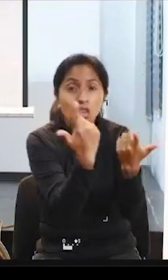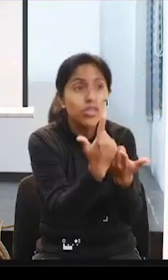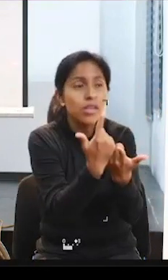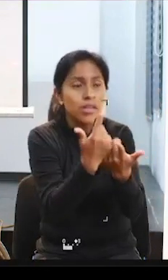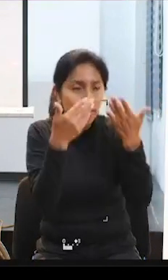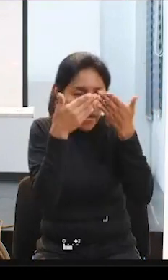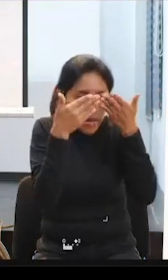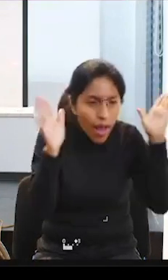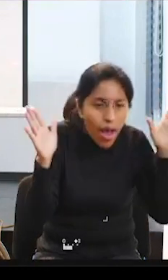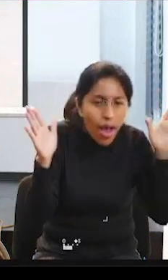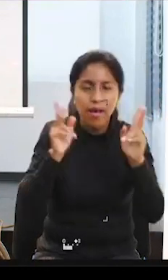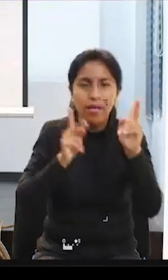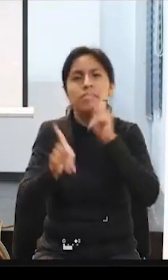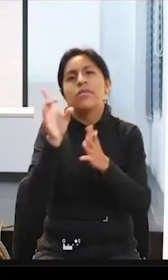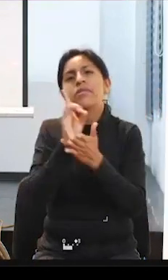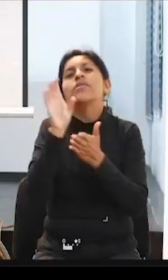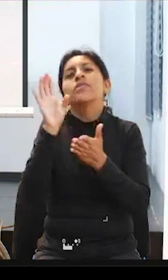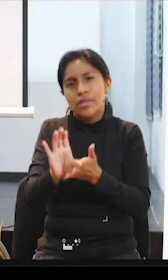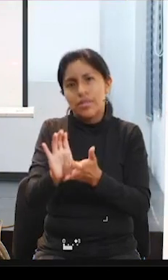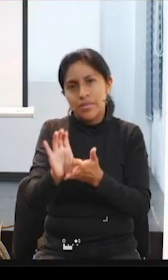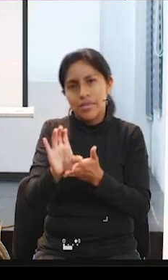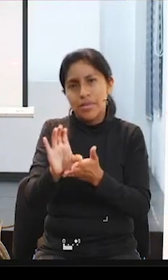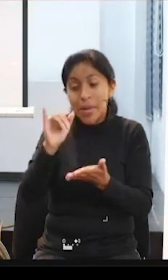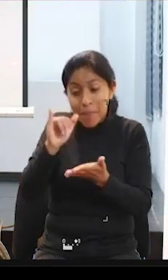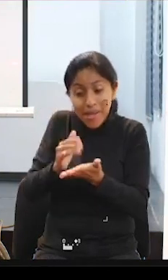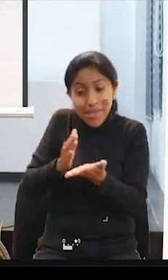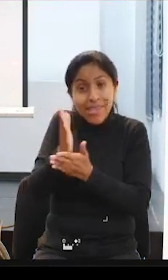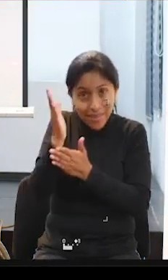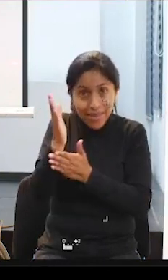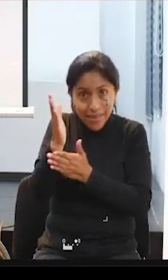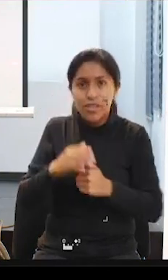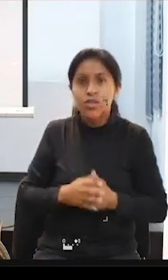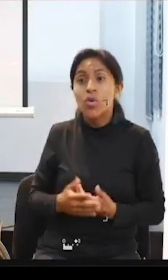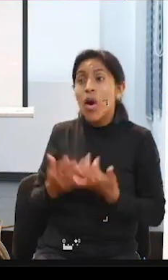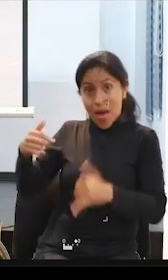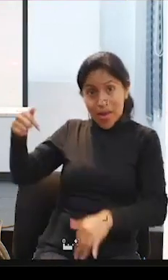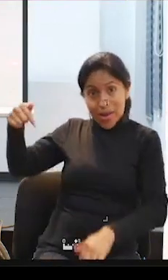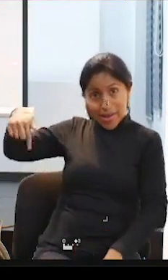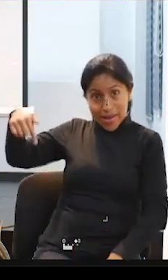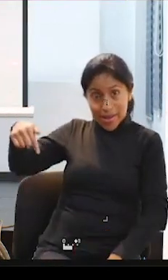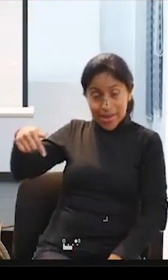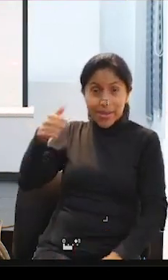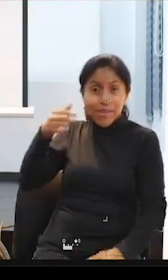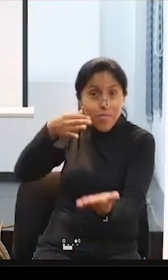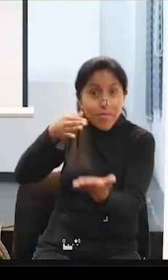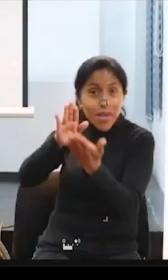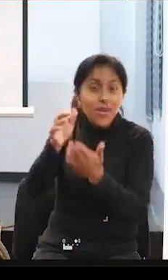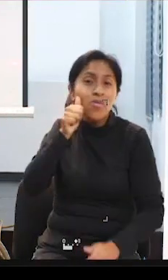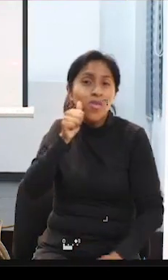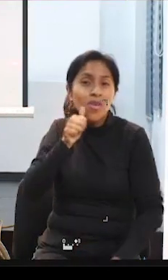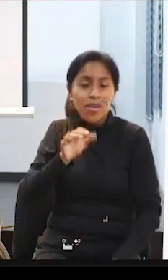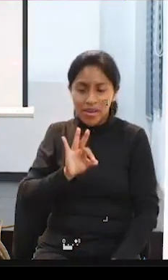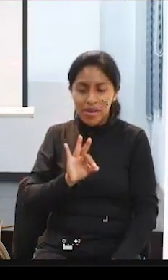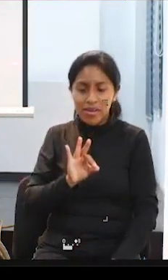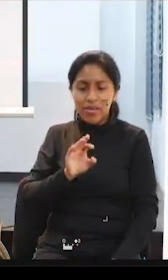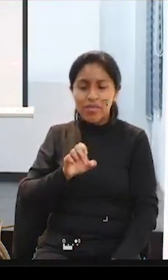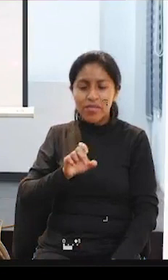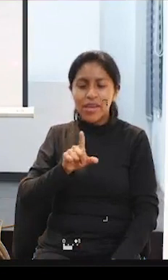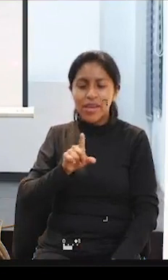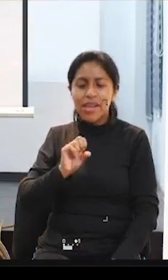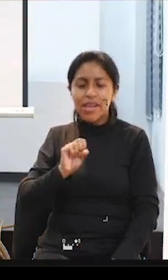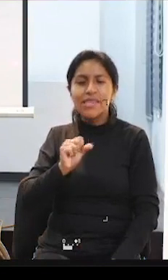derecho se ejerza. Es así que tenemos en sala a Felisa, Felisa Lee, ella es de Bolivia